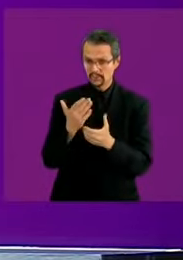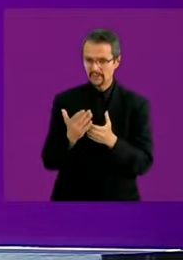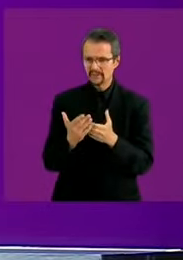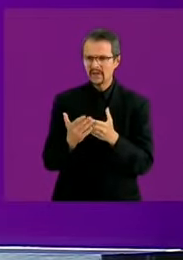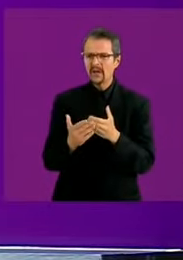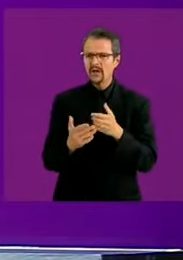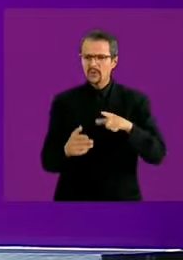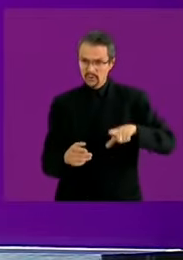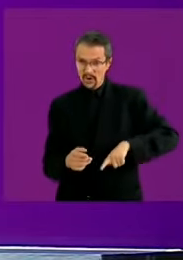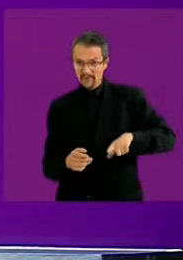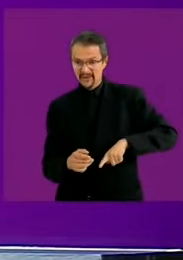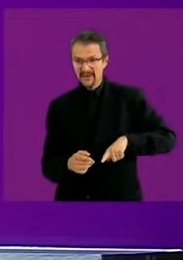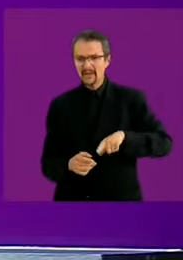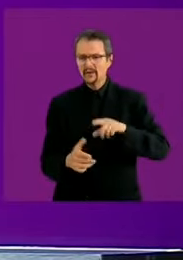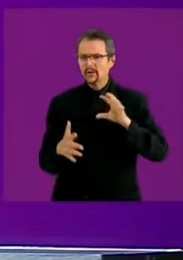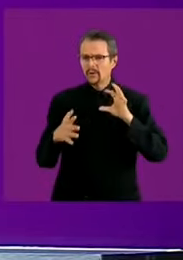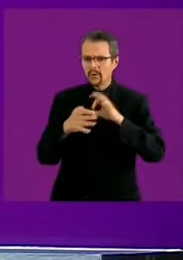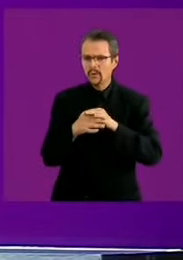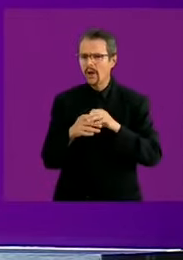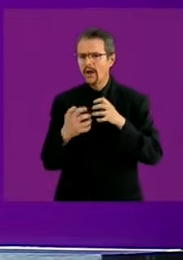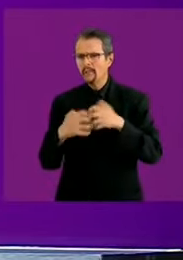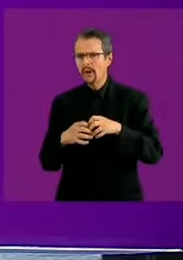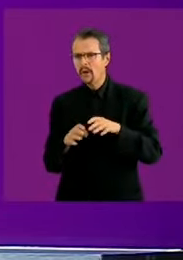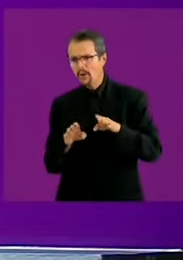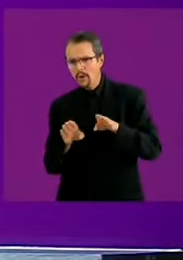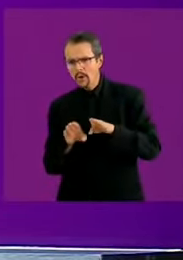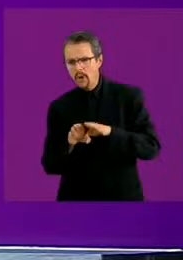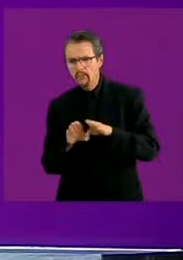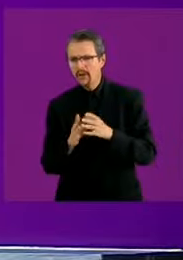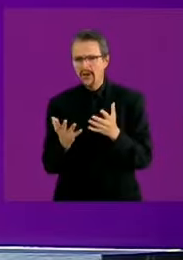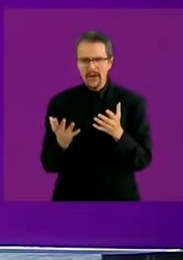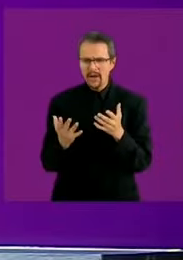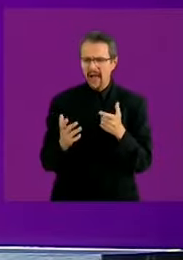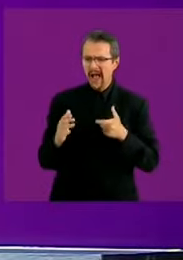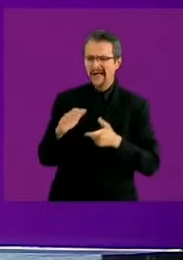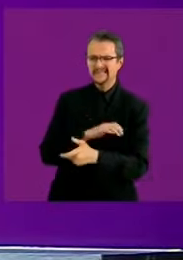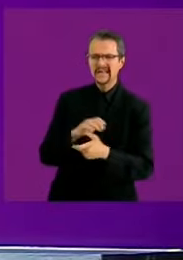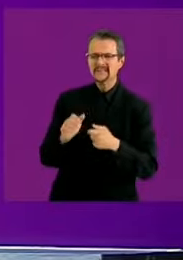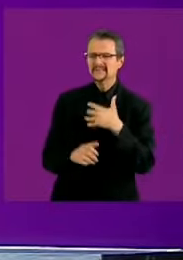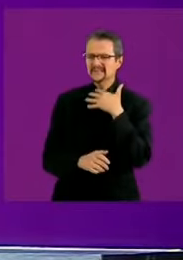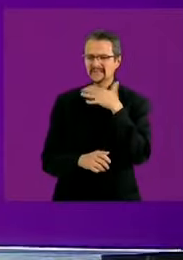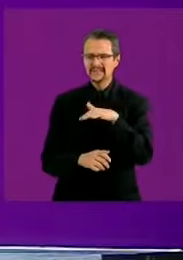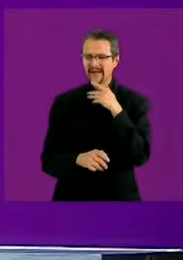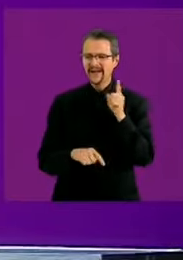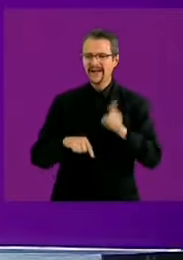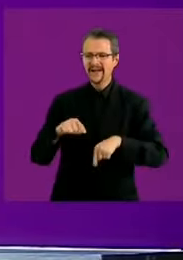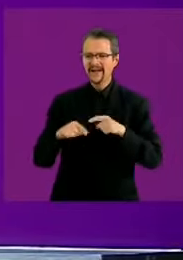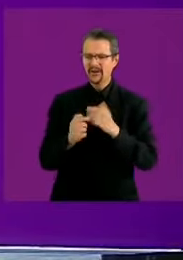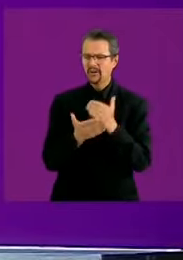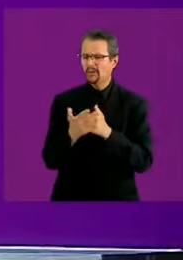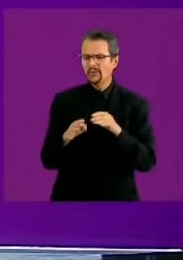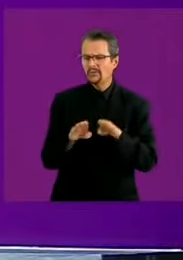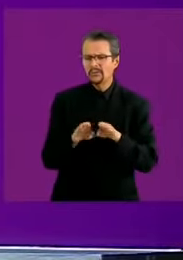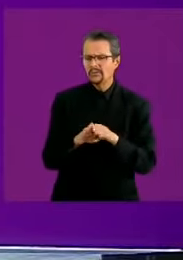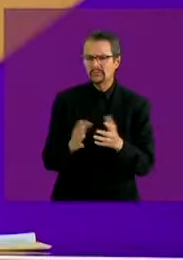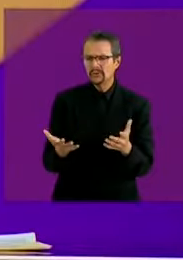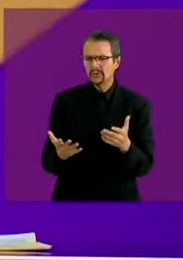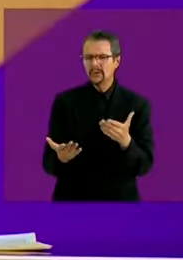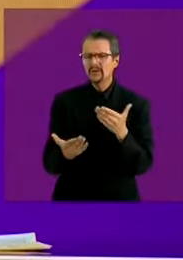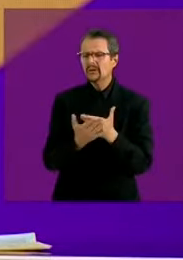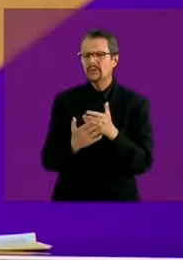para transparentar la inversión, reducir los moches y la corrupción que de ahí se deriva? Claudia,